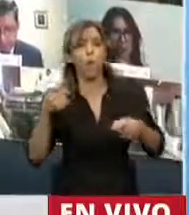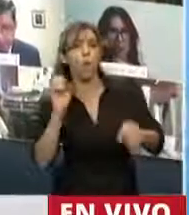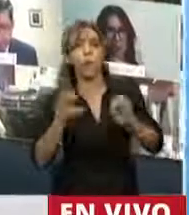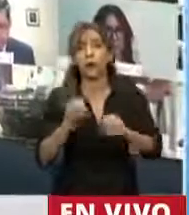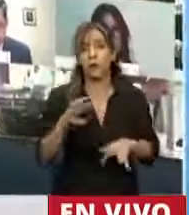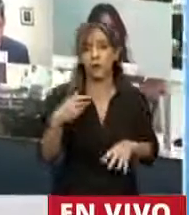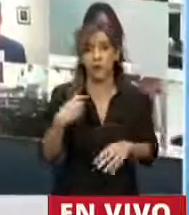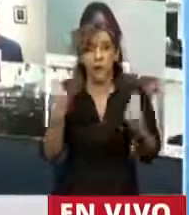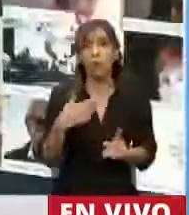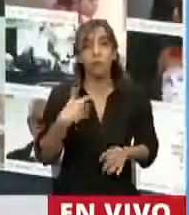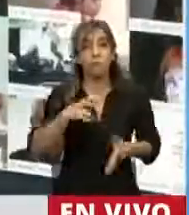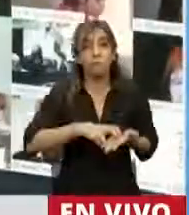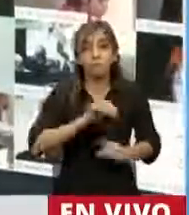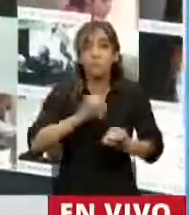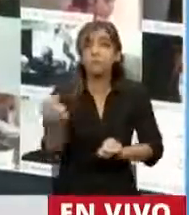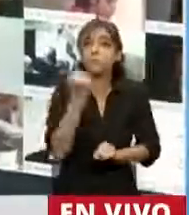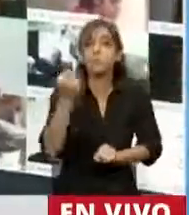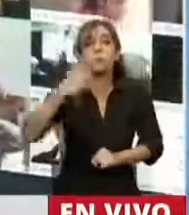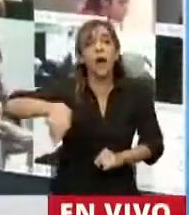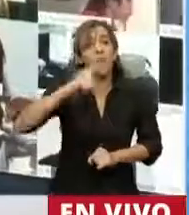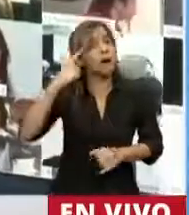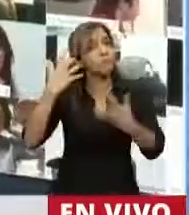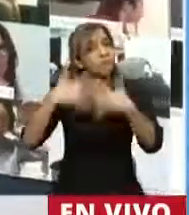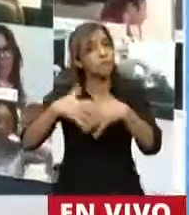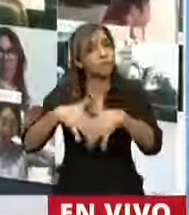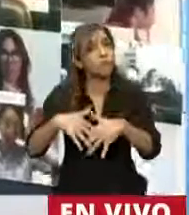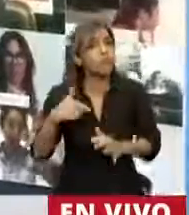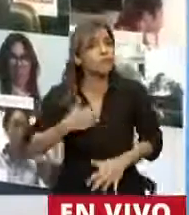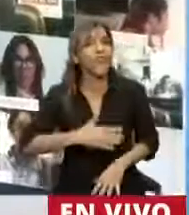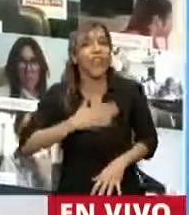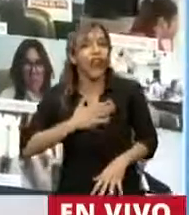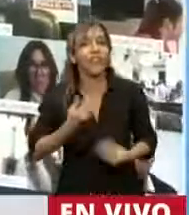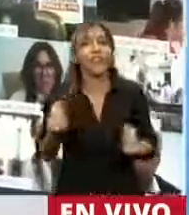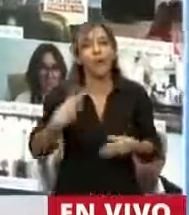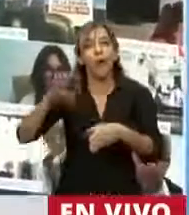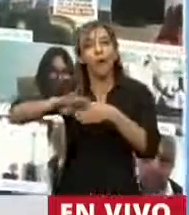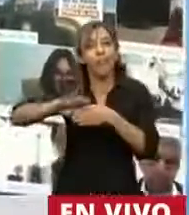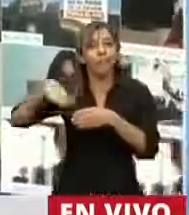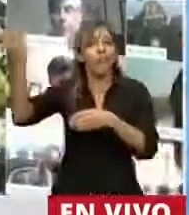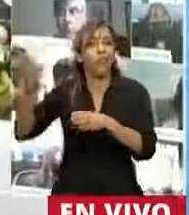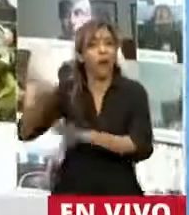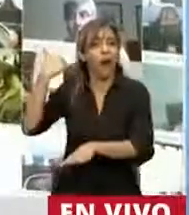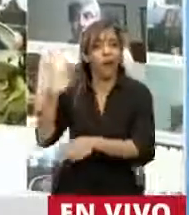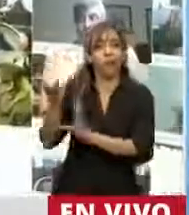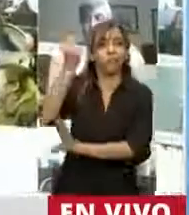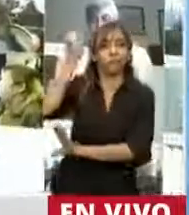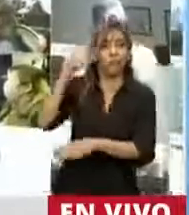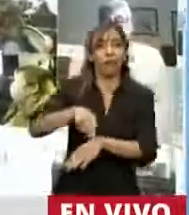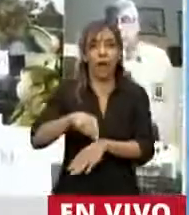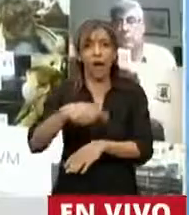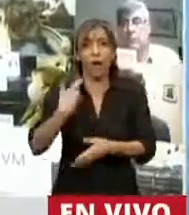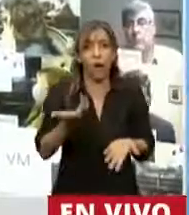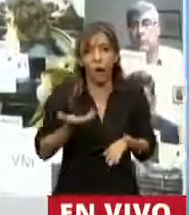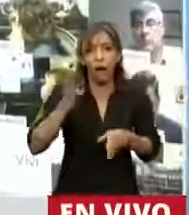más atacados por muchos sectores. A mí no me pone contento que tengamos que pagar una deuda externa tomada de manera irresponsable y dilapidada para